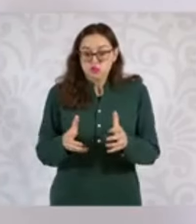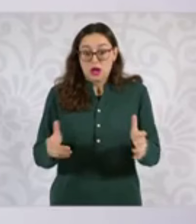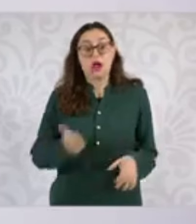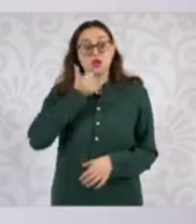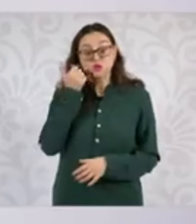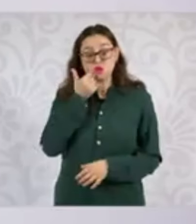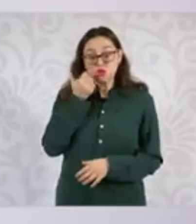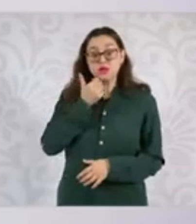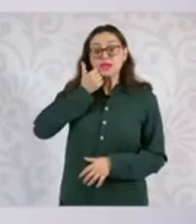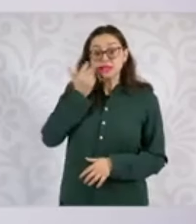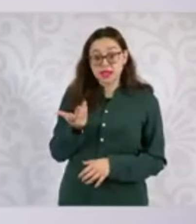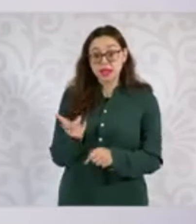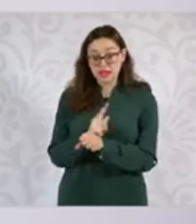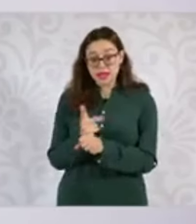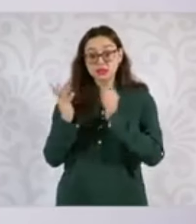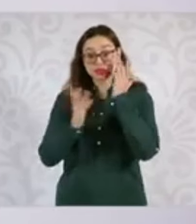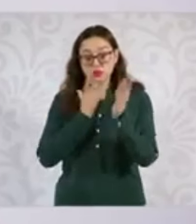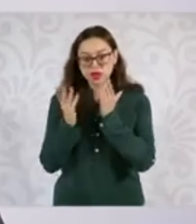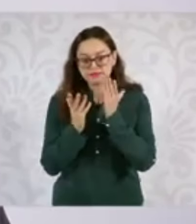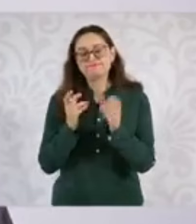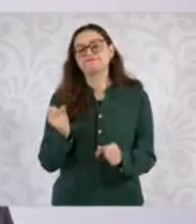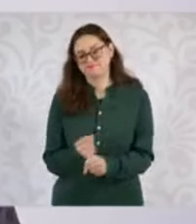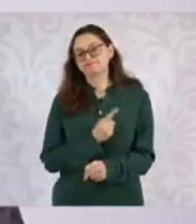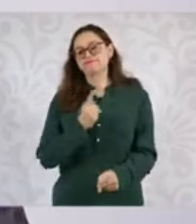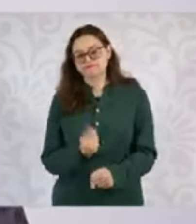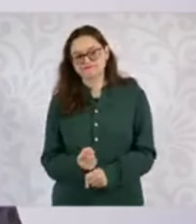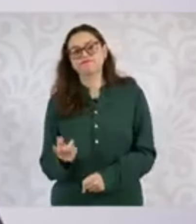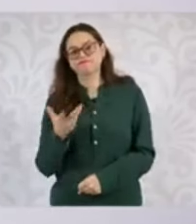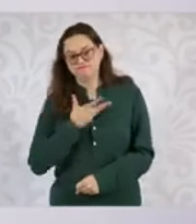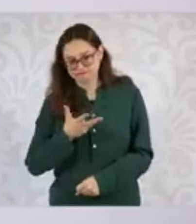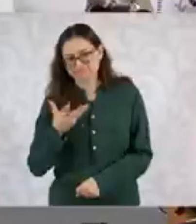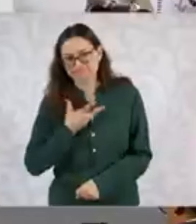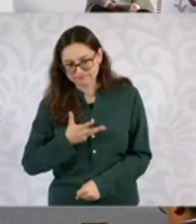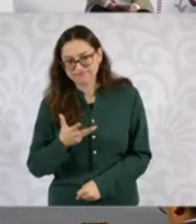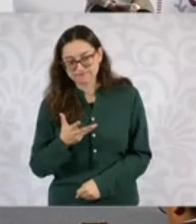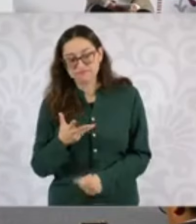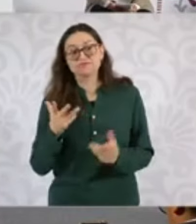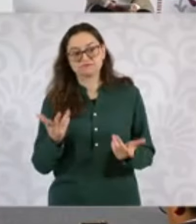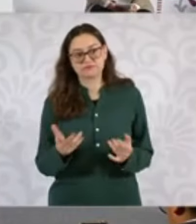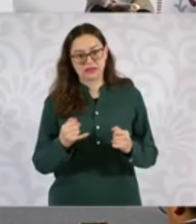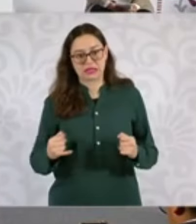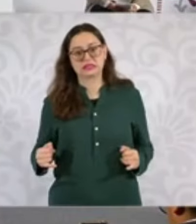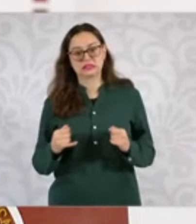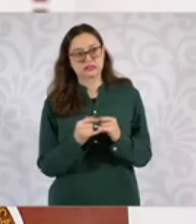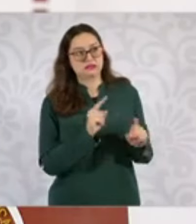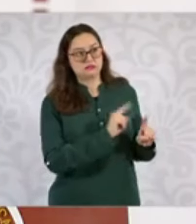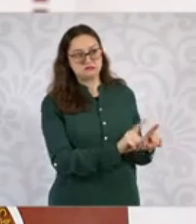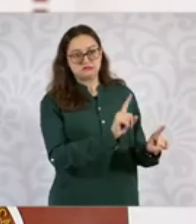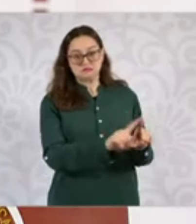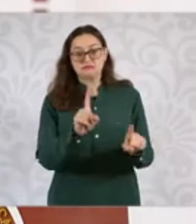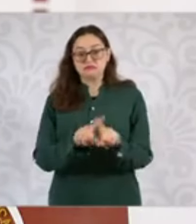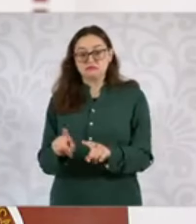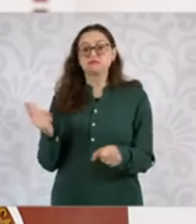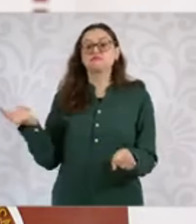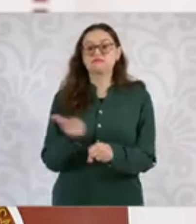estudiar tengan la oportunidad de hacerlo en instituciones donde haya gratuidad y